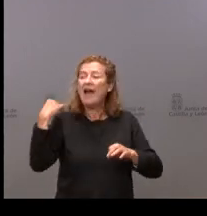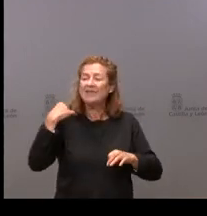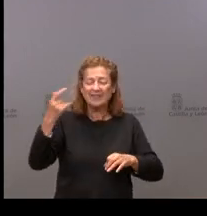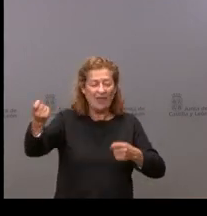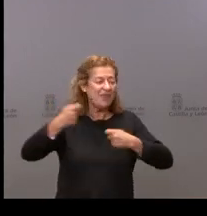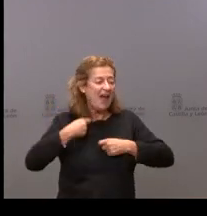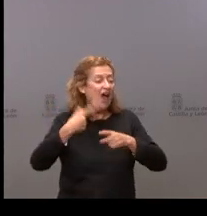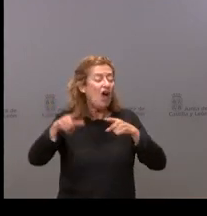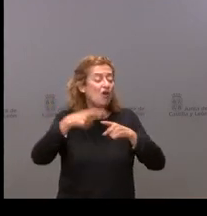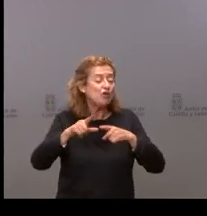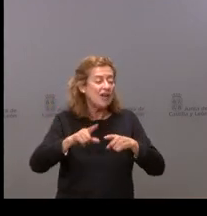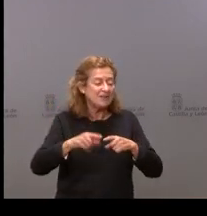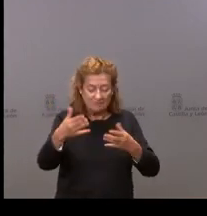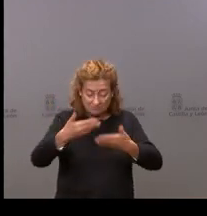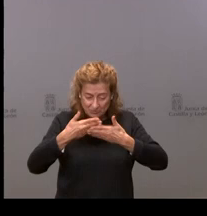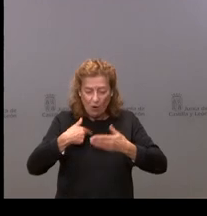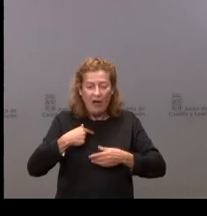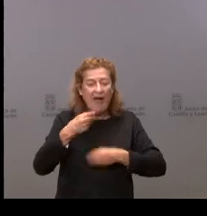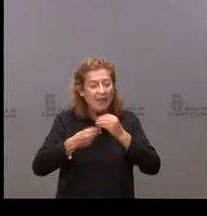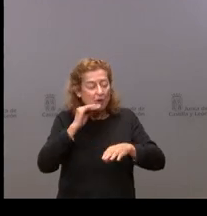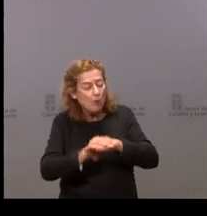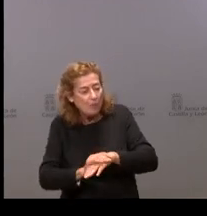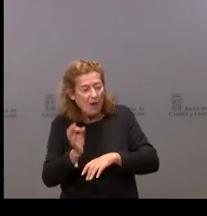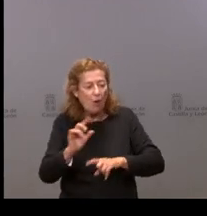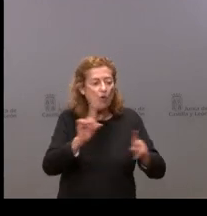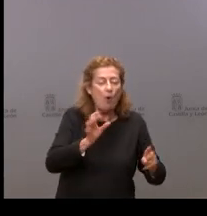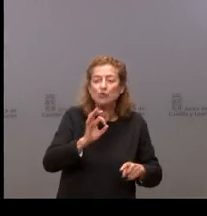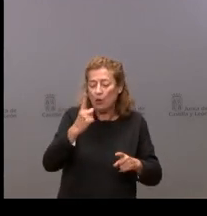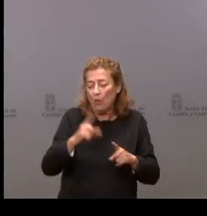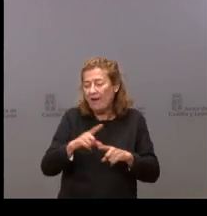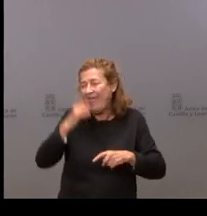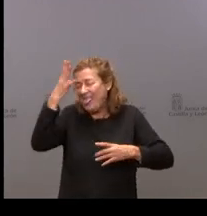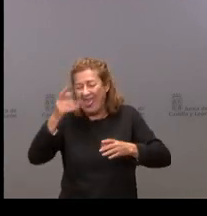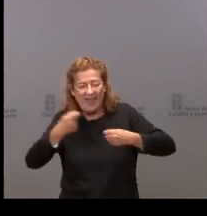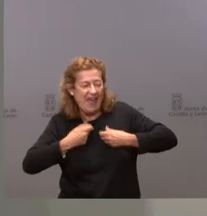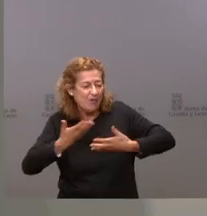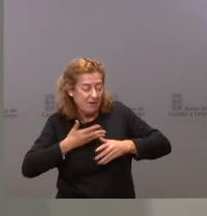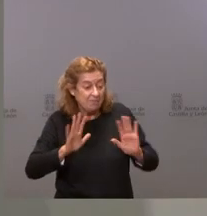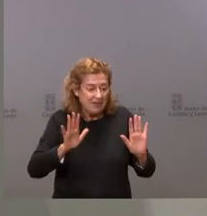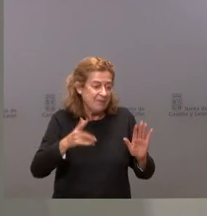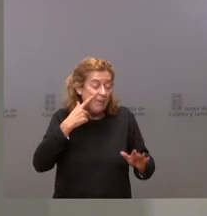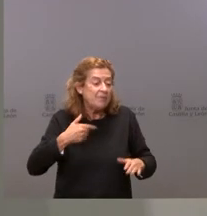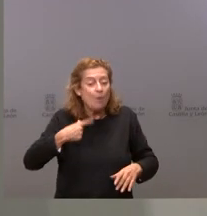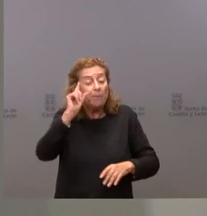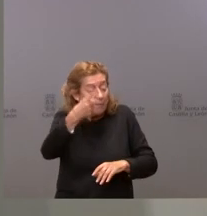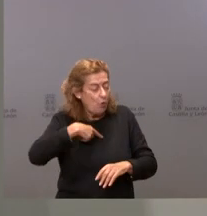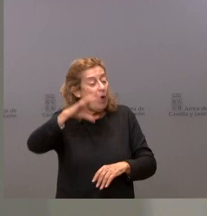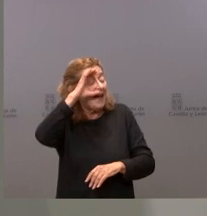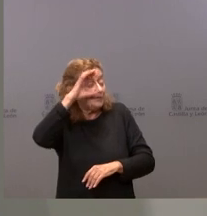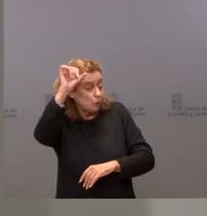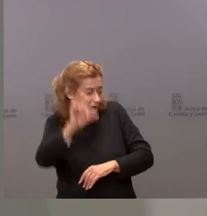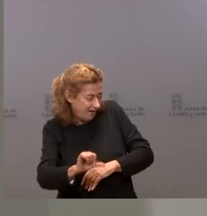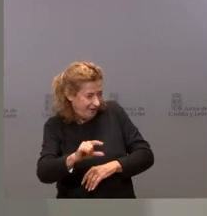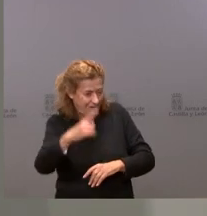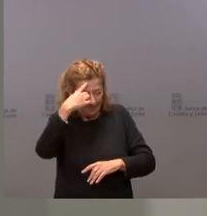solas, prácticamente se calcaban o no, o va a ser una mera referencia. Gracias. Bueno, entonces vamos a escuchar a los expertos y los